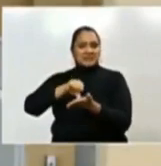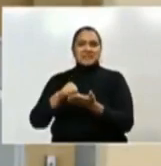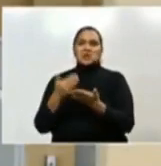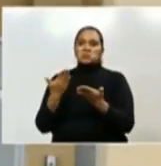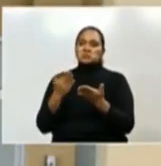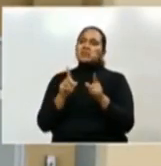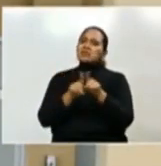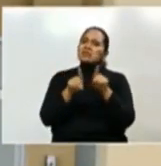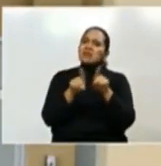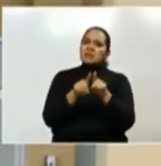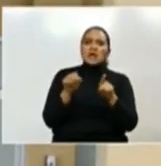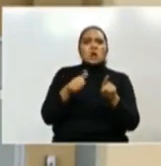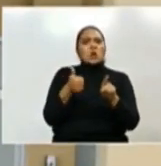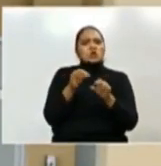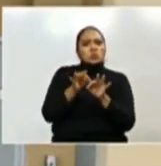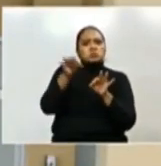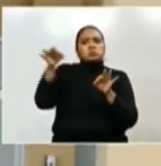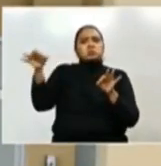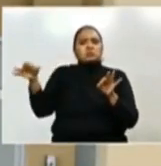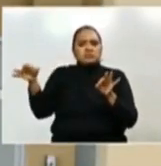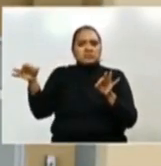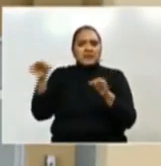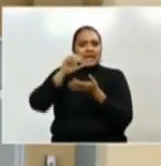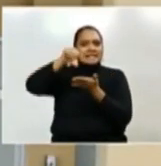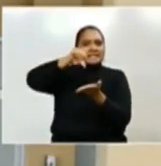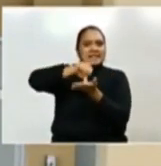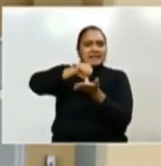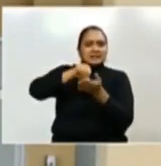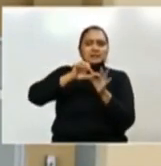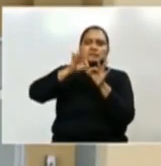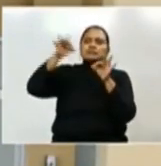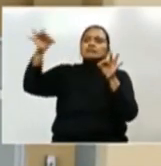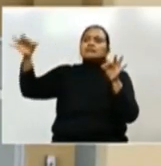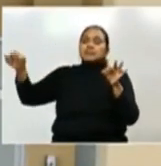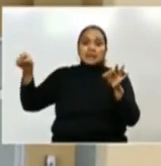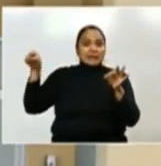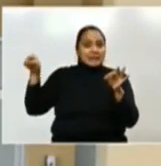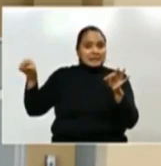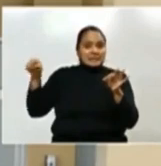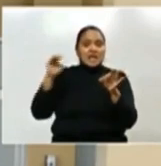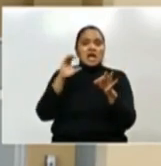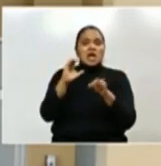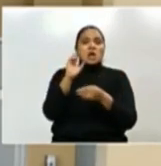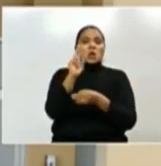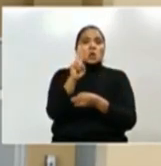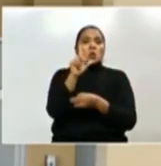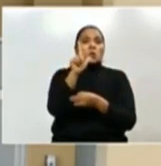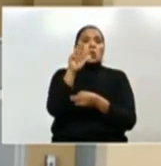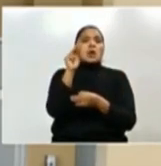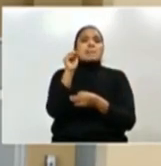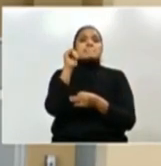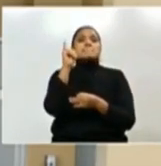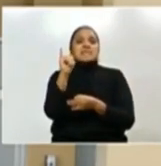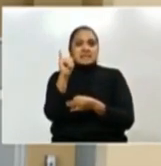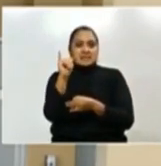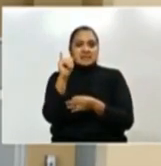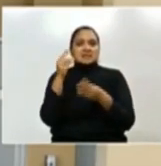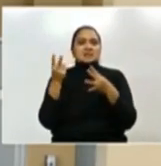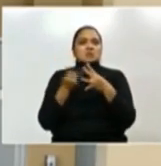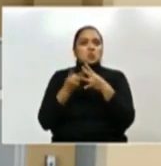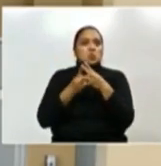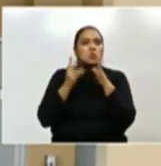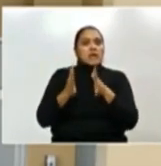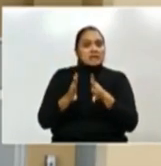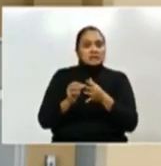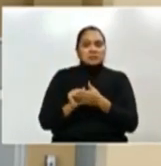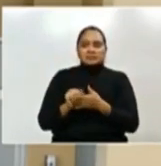con la presencia allá a la distancia desde Culmí, Olancho, al alcalde Emerson Sánchez, que